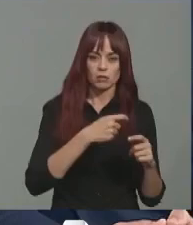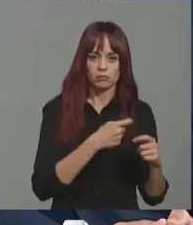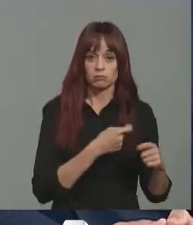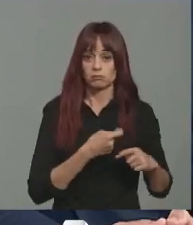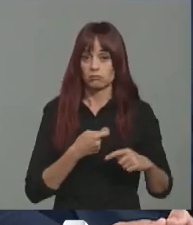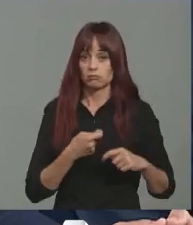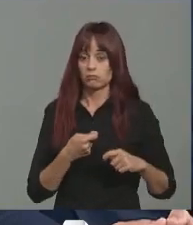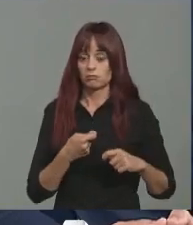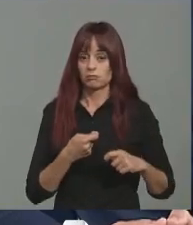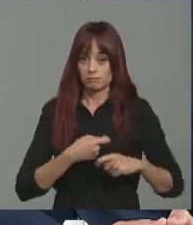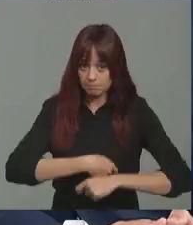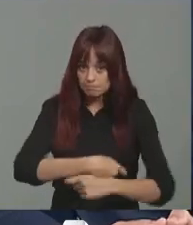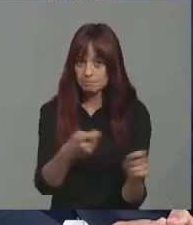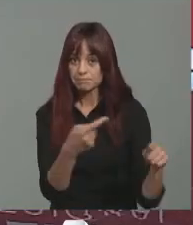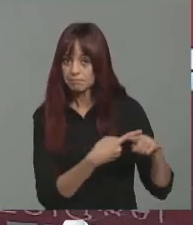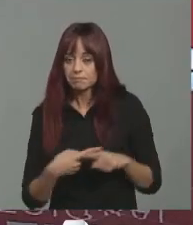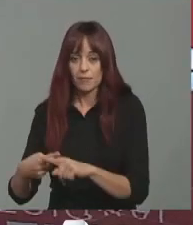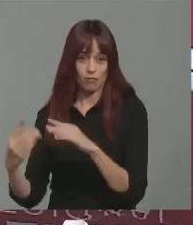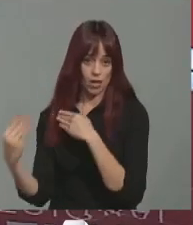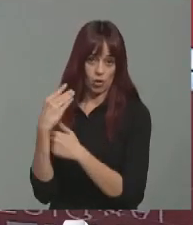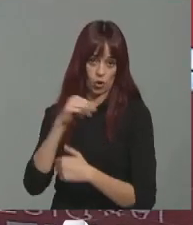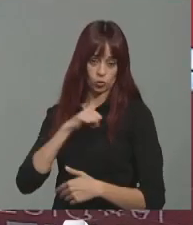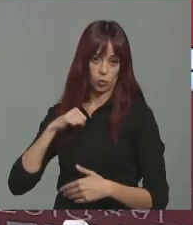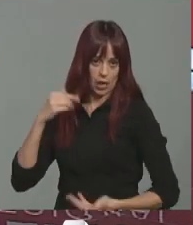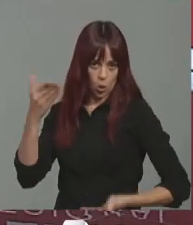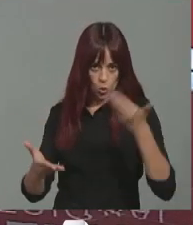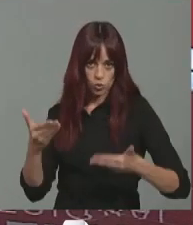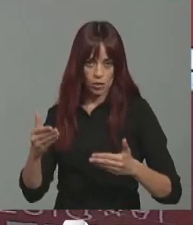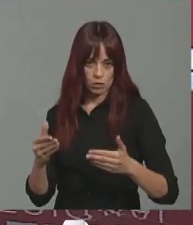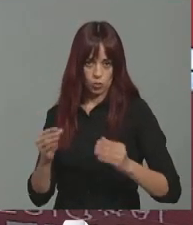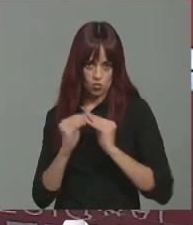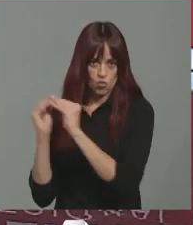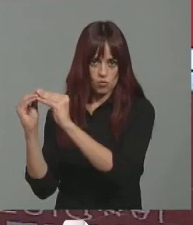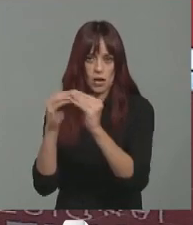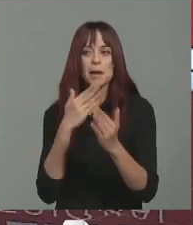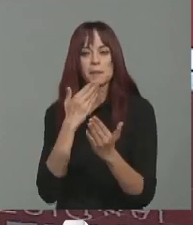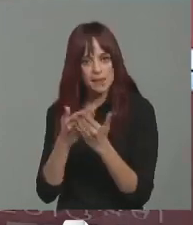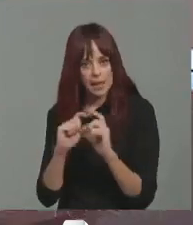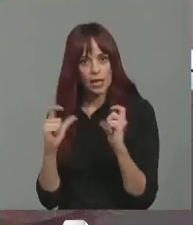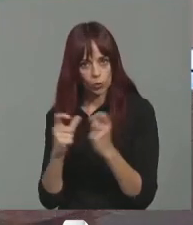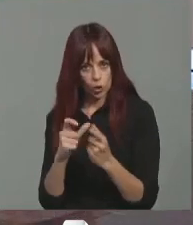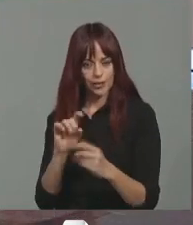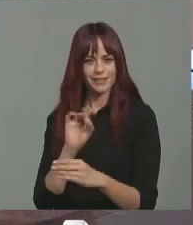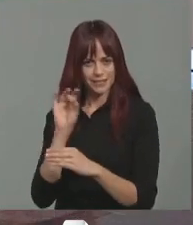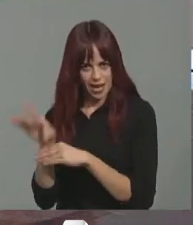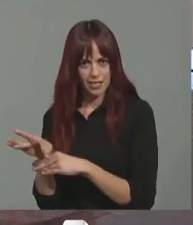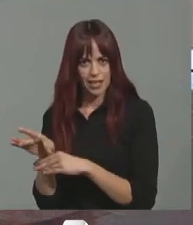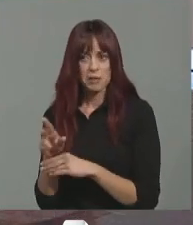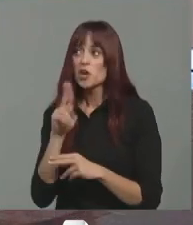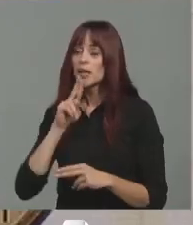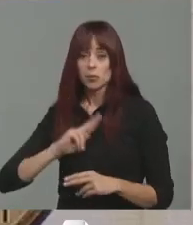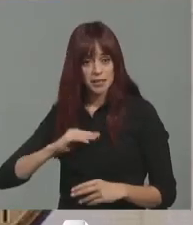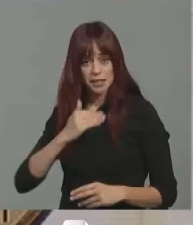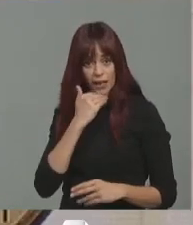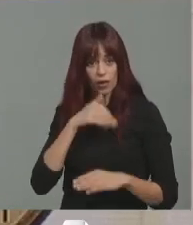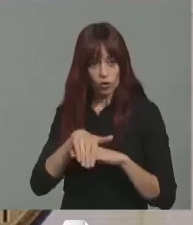los fondos del Estado, de la financiación autonómica. Ha llegado incluso a pedir reuniones, ha mandado cartas. ¿Alguna respuesta por